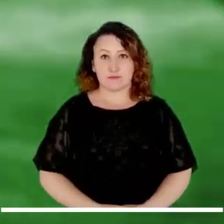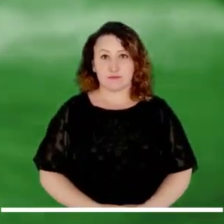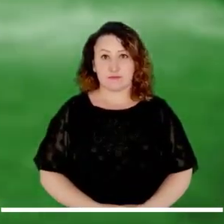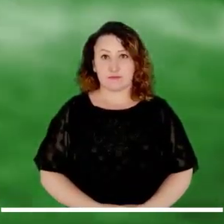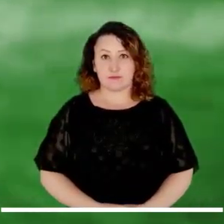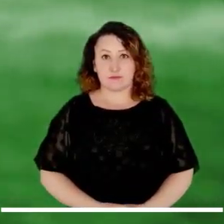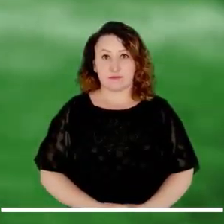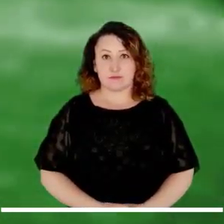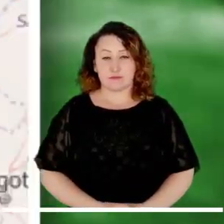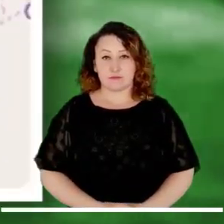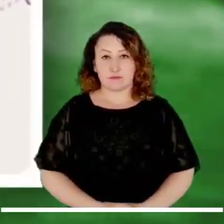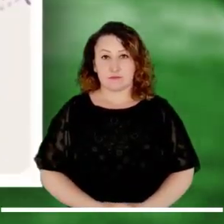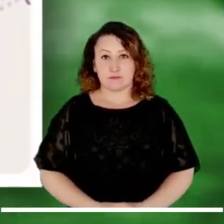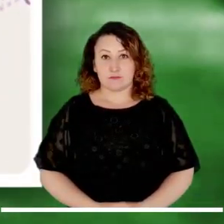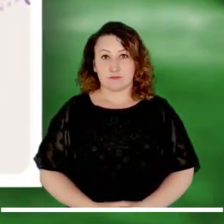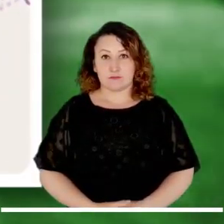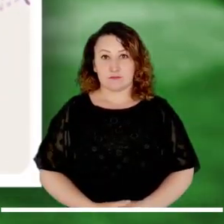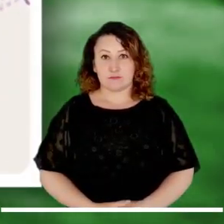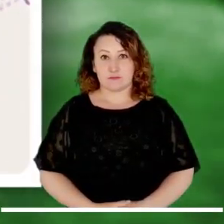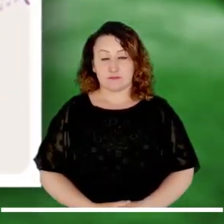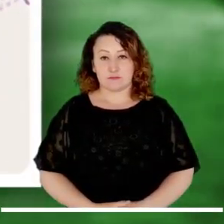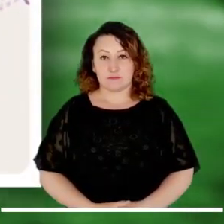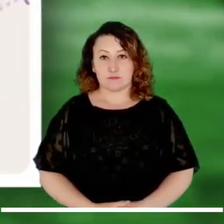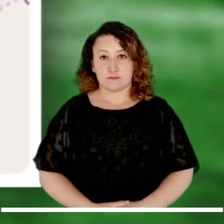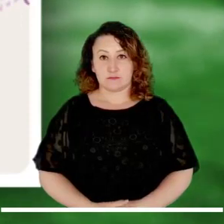esta tarde en todo el territorio nacional.